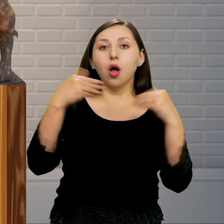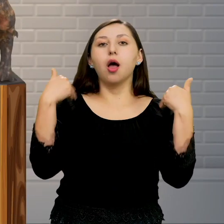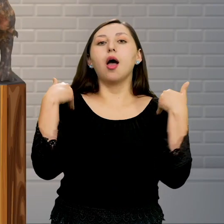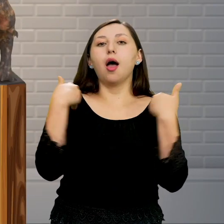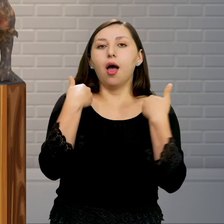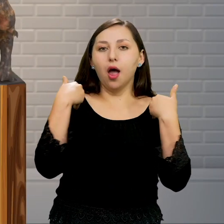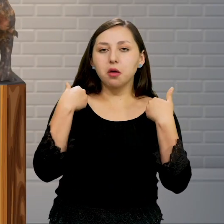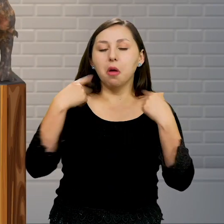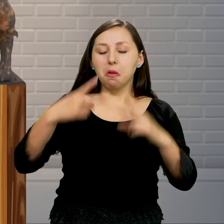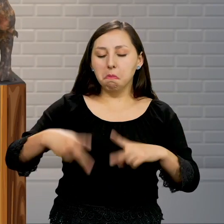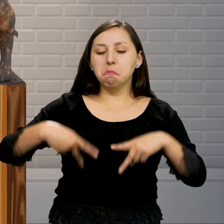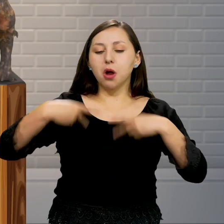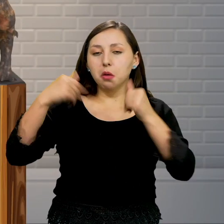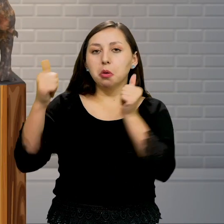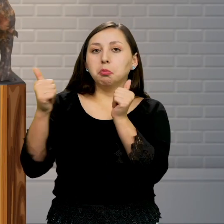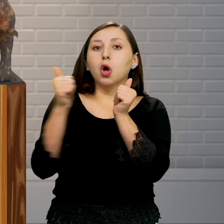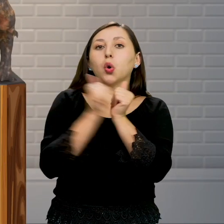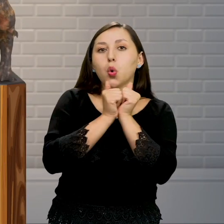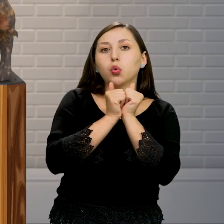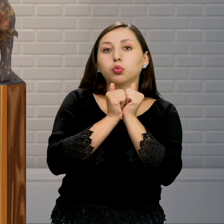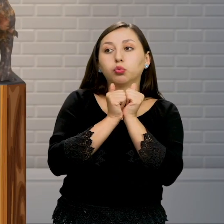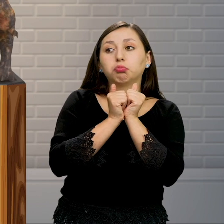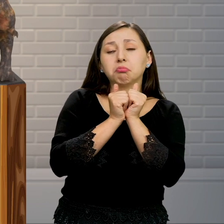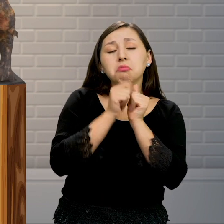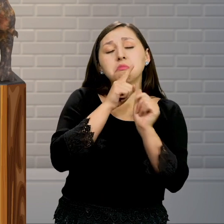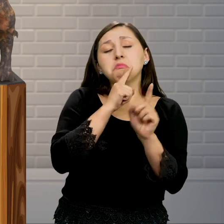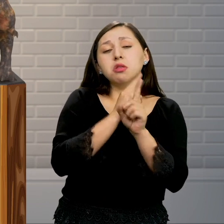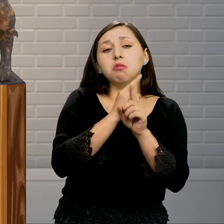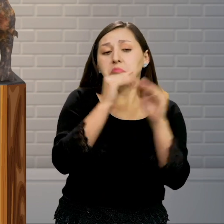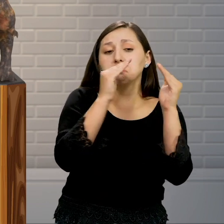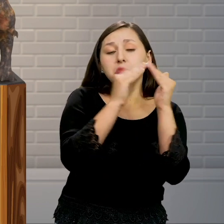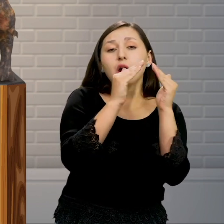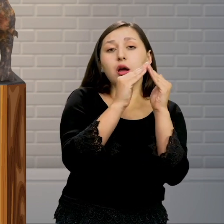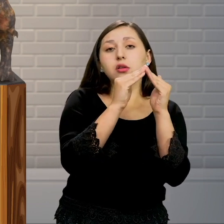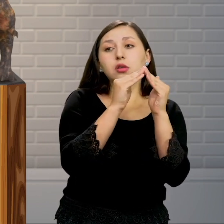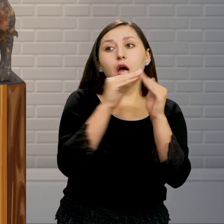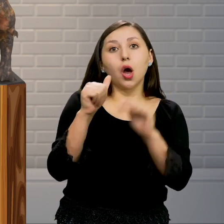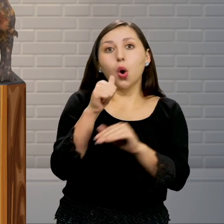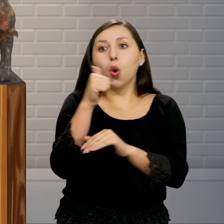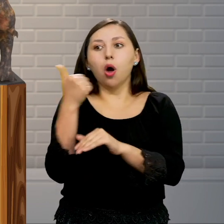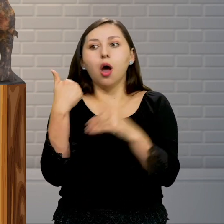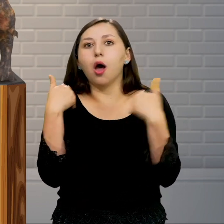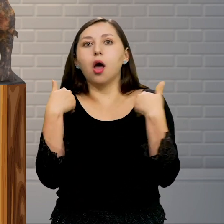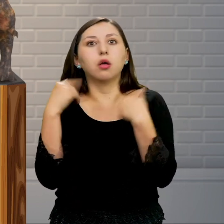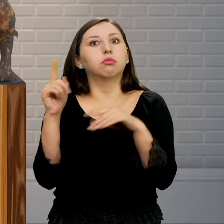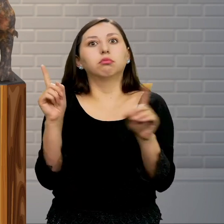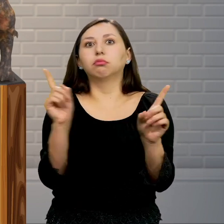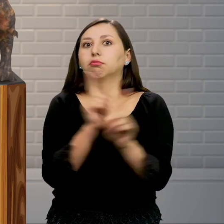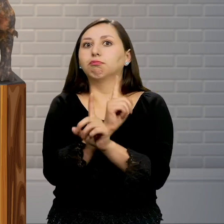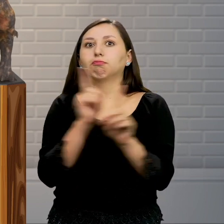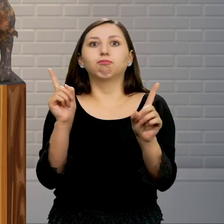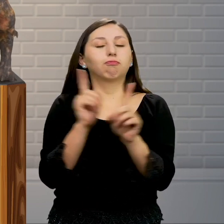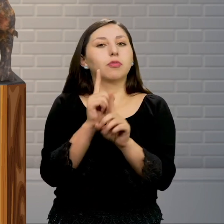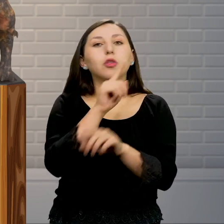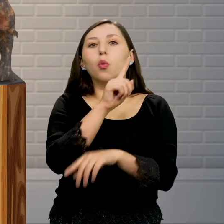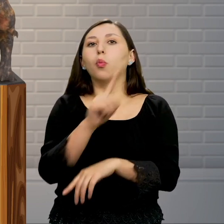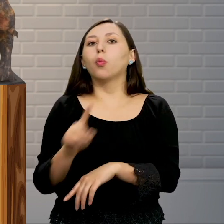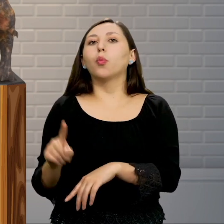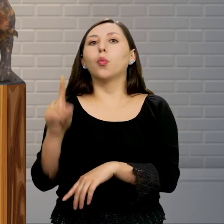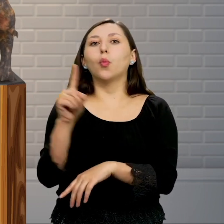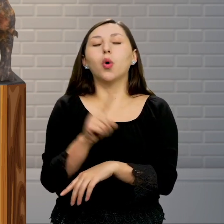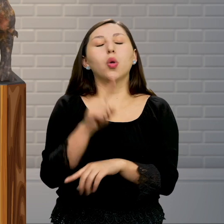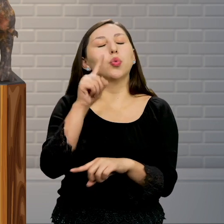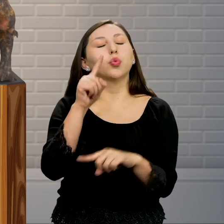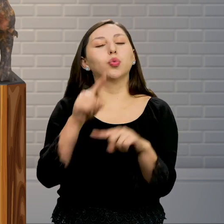como hay animales que pueden vivir cerca de las personas Hay otros que no Y aunque algunos no puedan ser